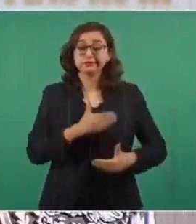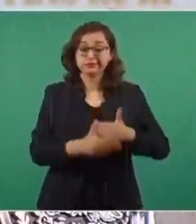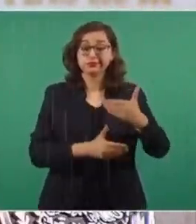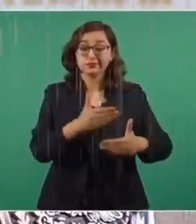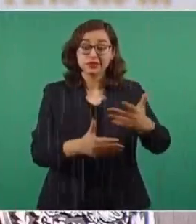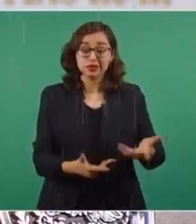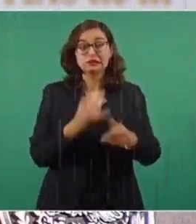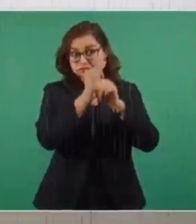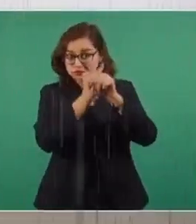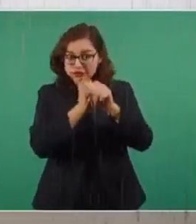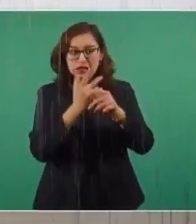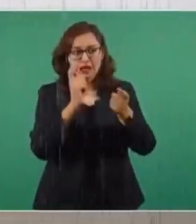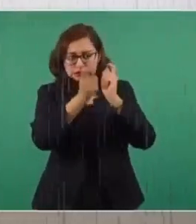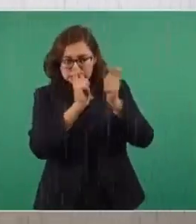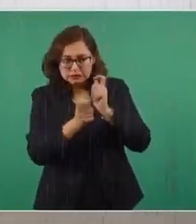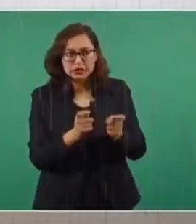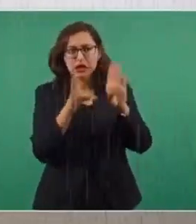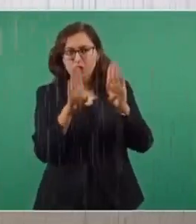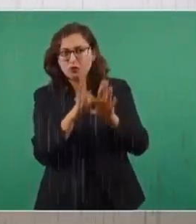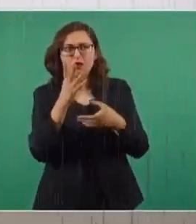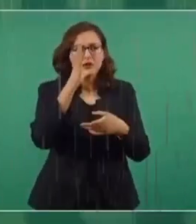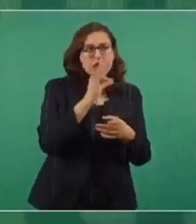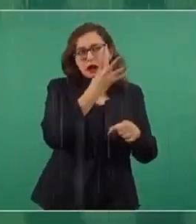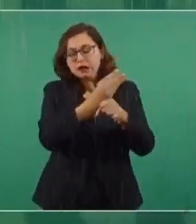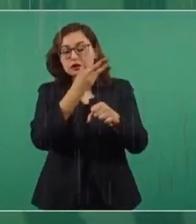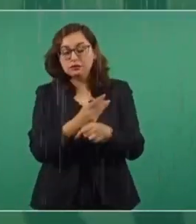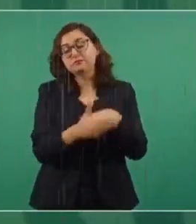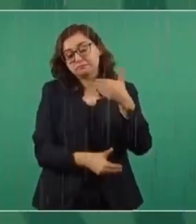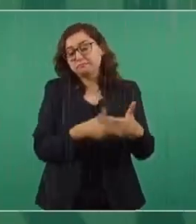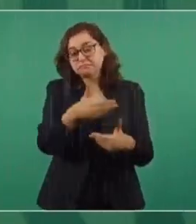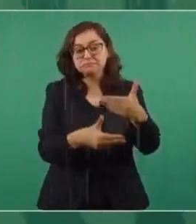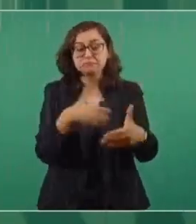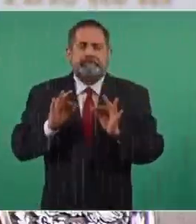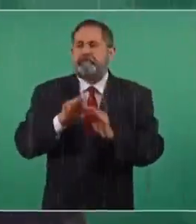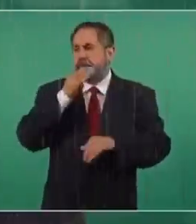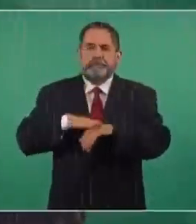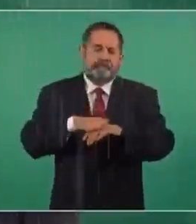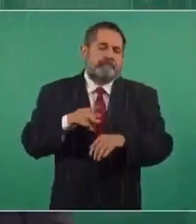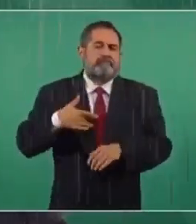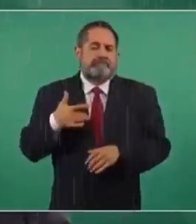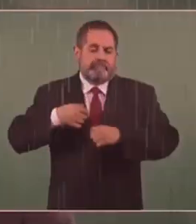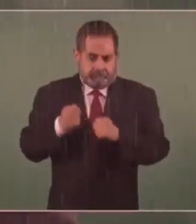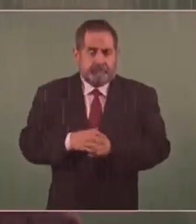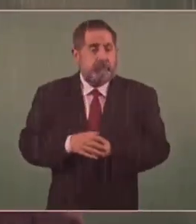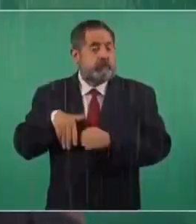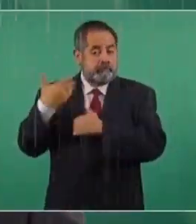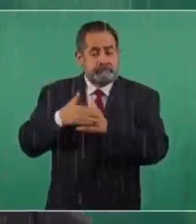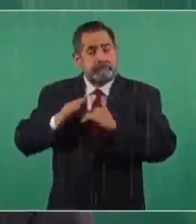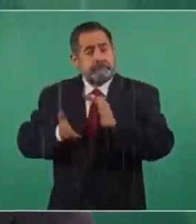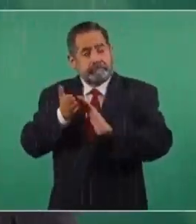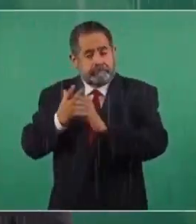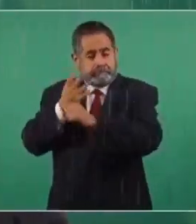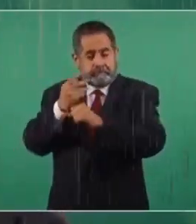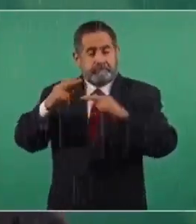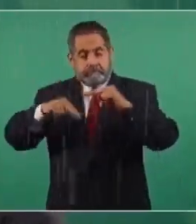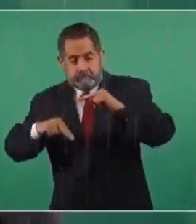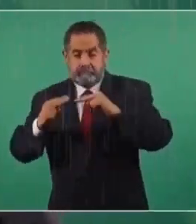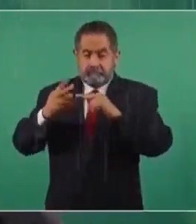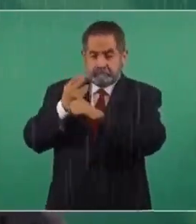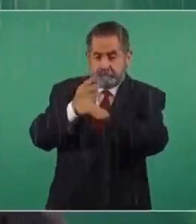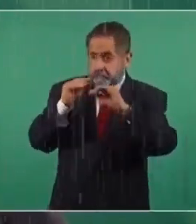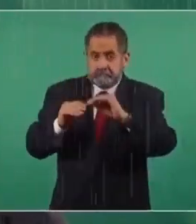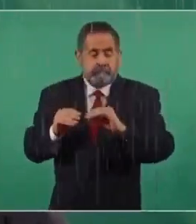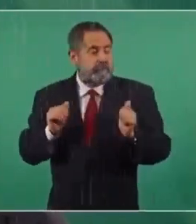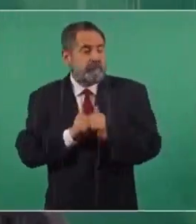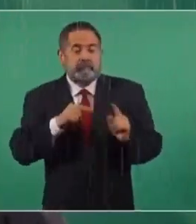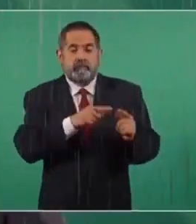hay que terminar los dictámenes y ya en su momento la jefa de gobierno va a informar y la reconstrucción de la línea se va a